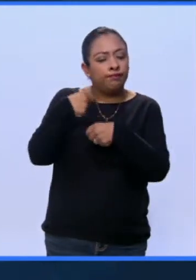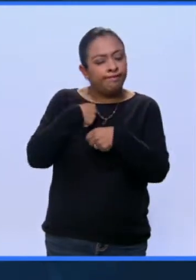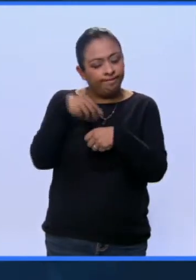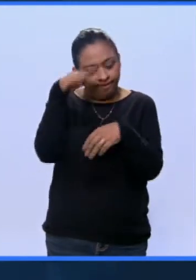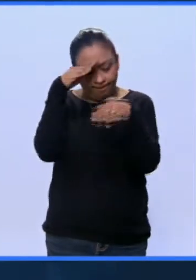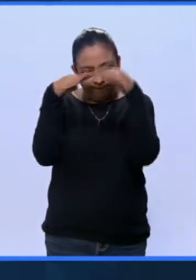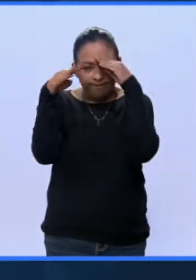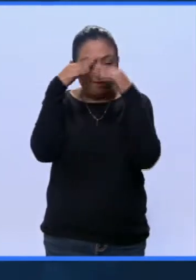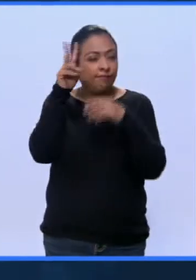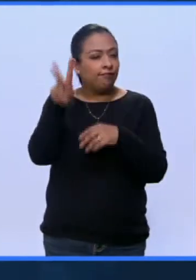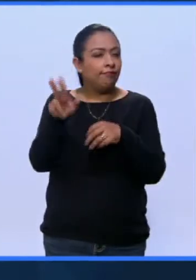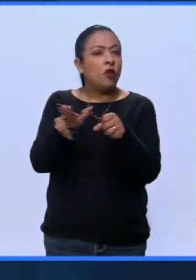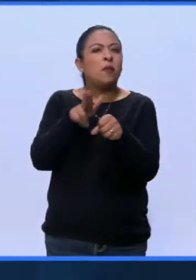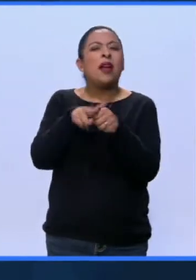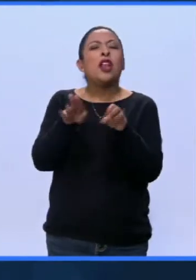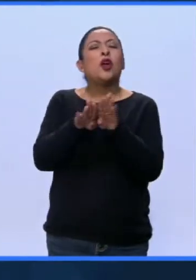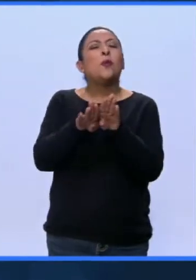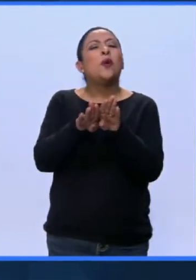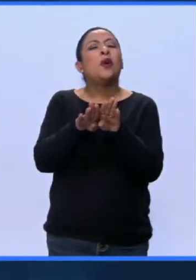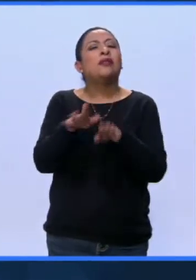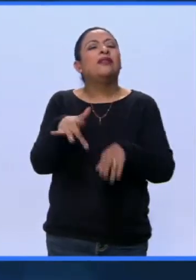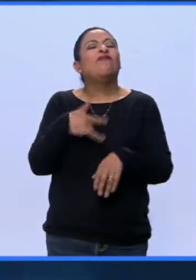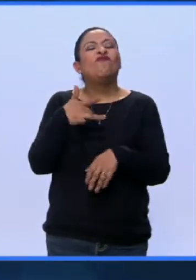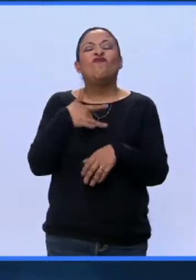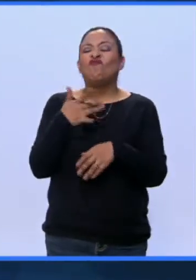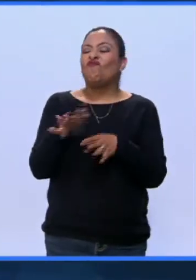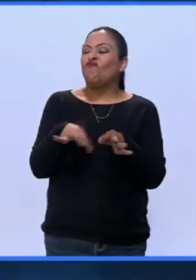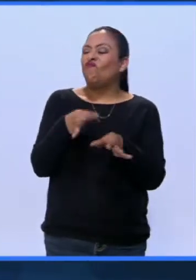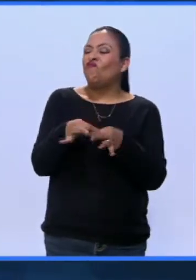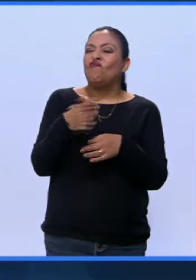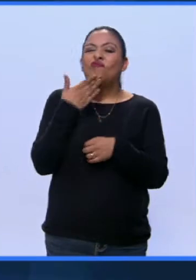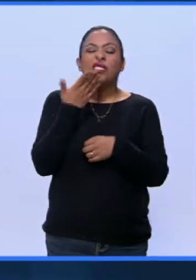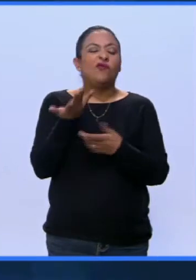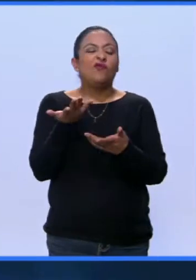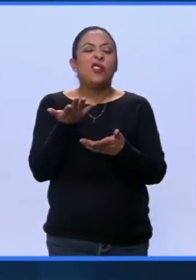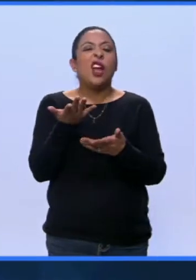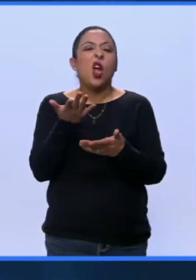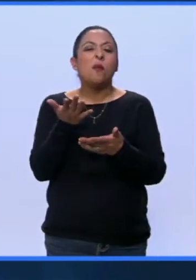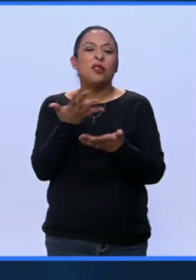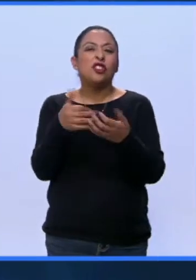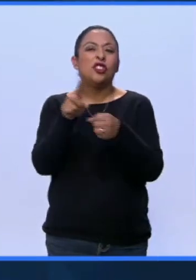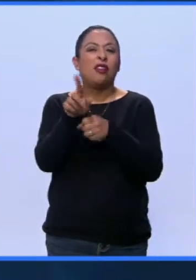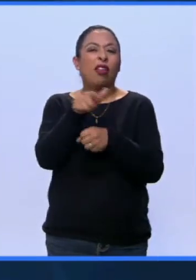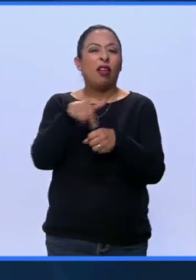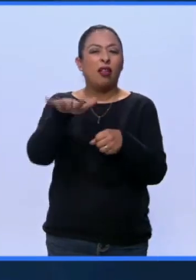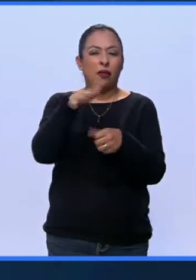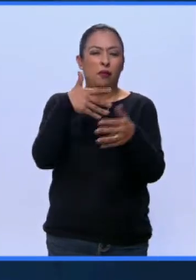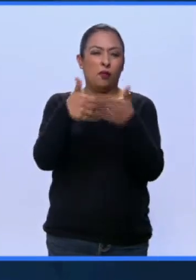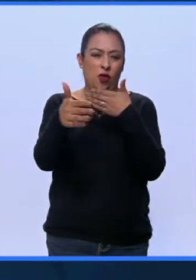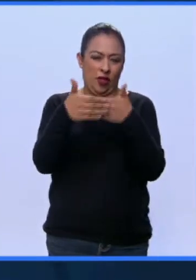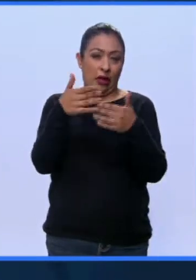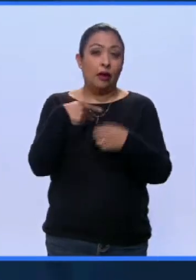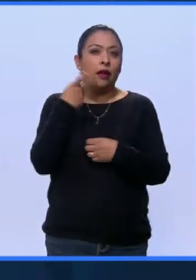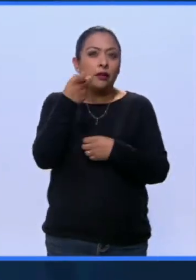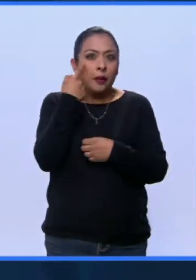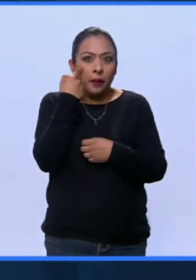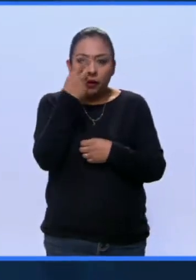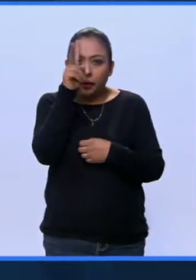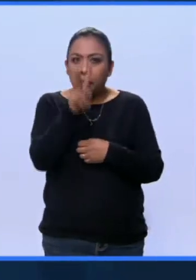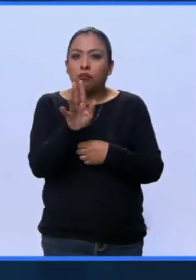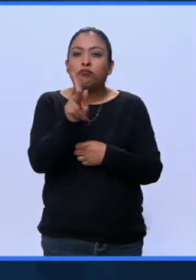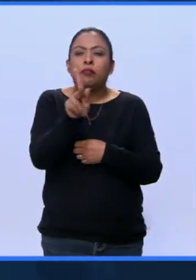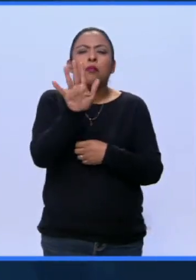más común, Laura, la insatisfacción que tenemos en las sociedades contemporáneas. Y esto lo hace a través de una trama que van a ver que es